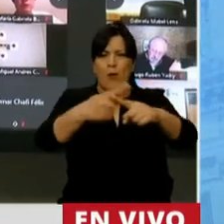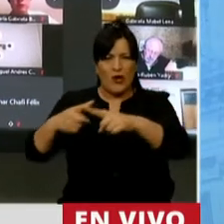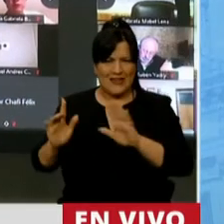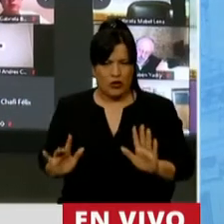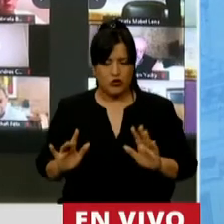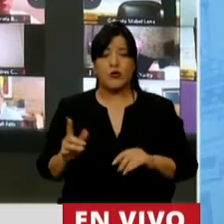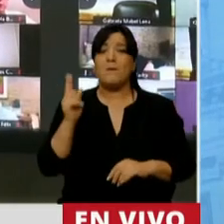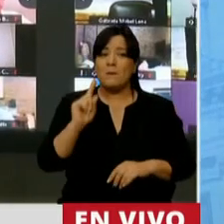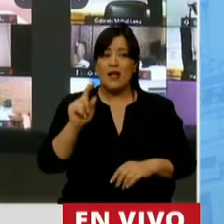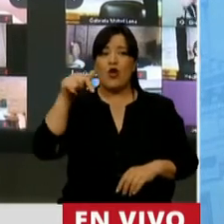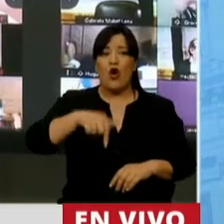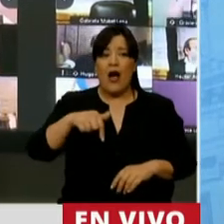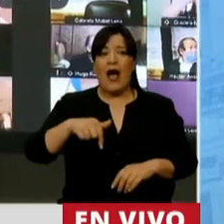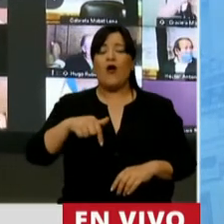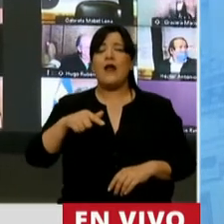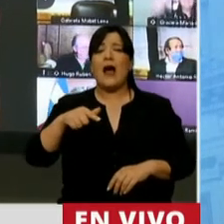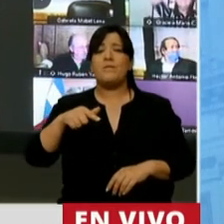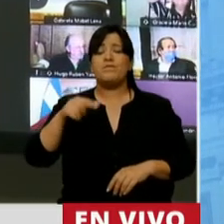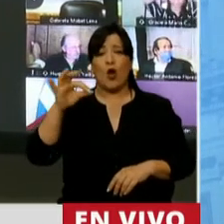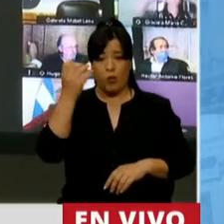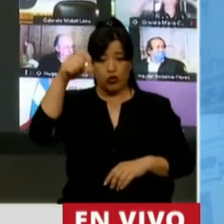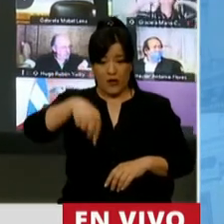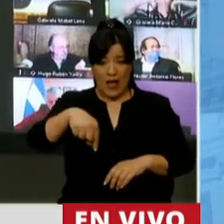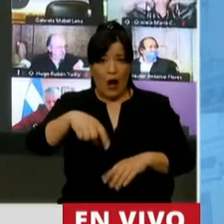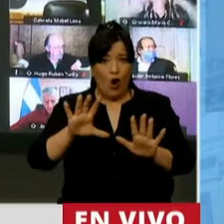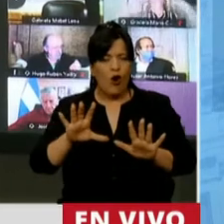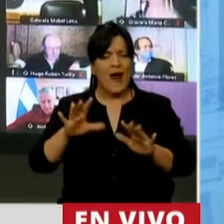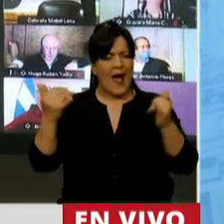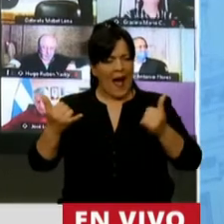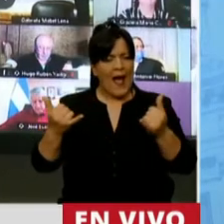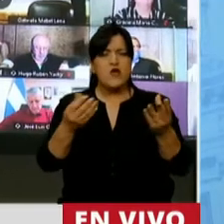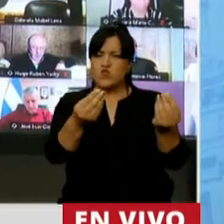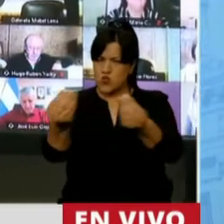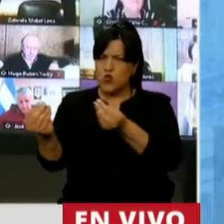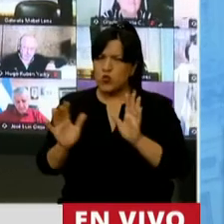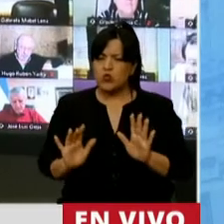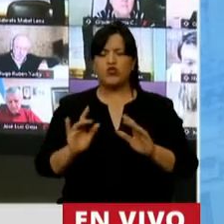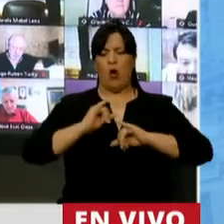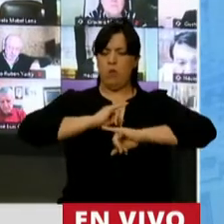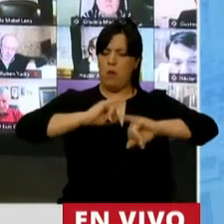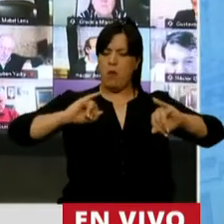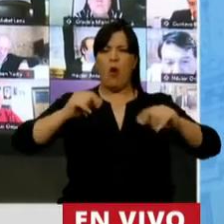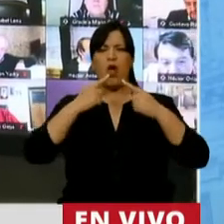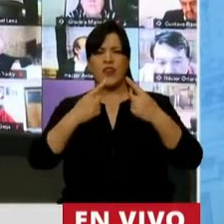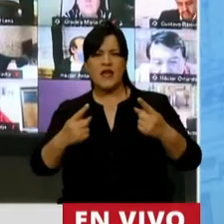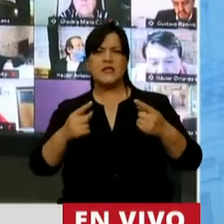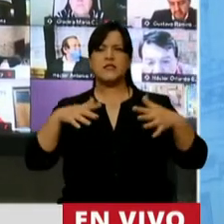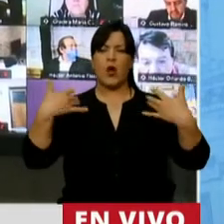Y sin duda esta oportunidad también dejará entrever que muchos de los que aquí pregonan en forma